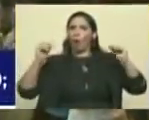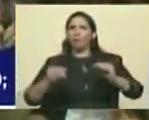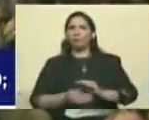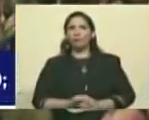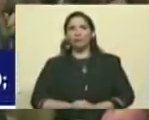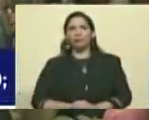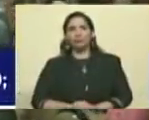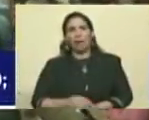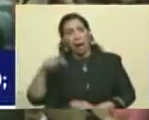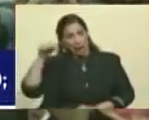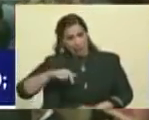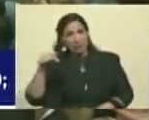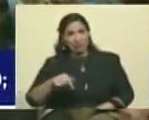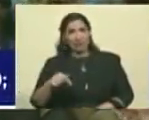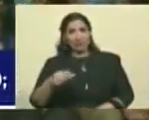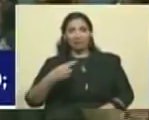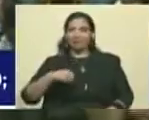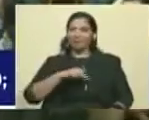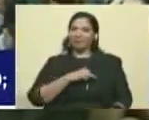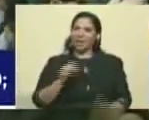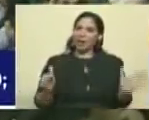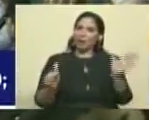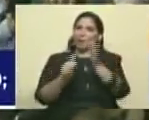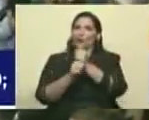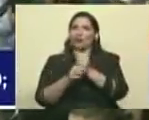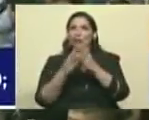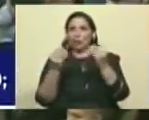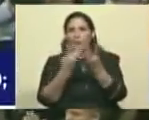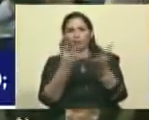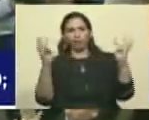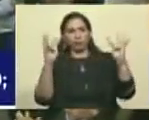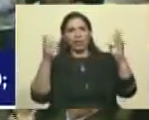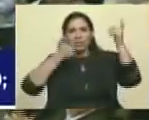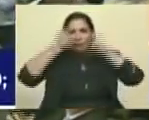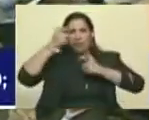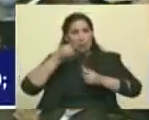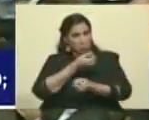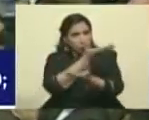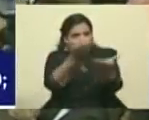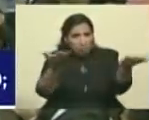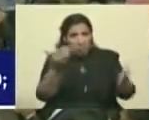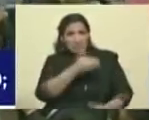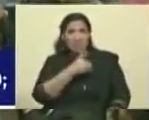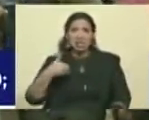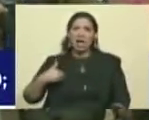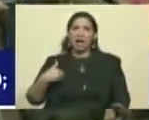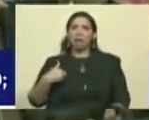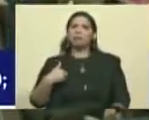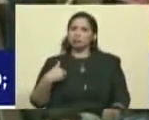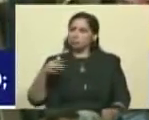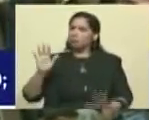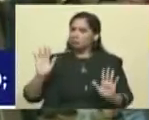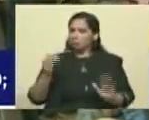Aquí nos van a encontrar. Si ustedes quieren, nos subestiman.